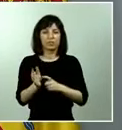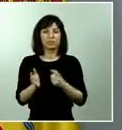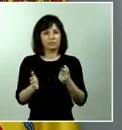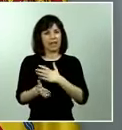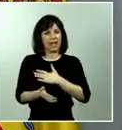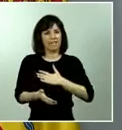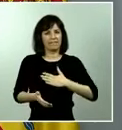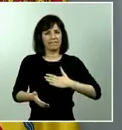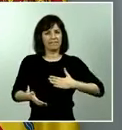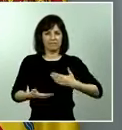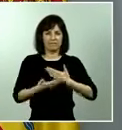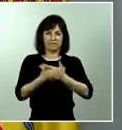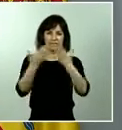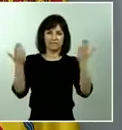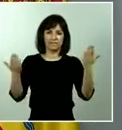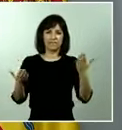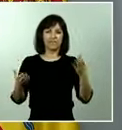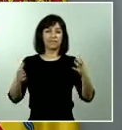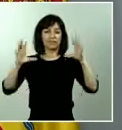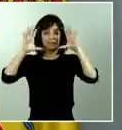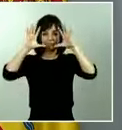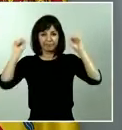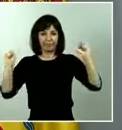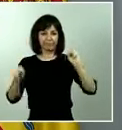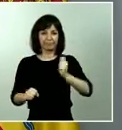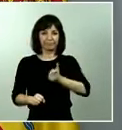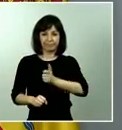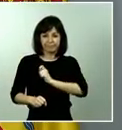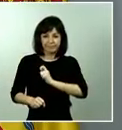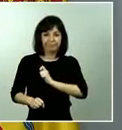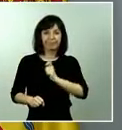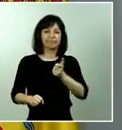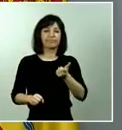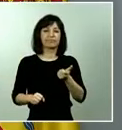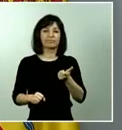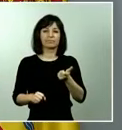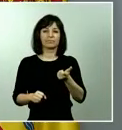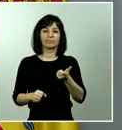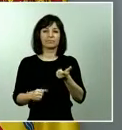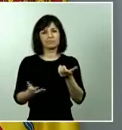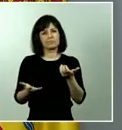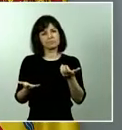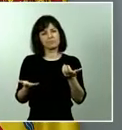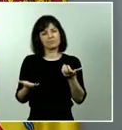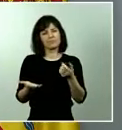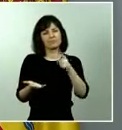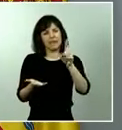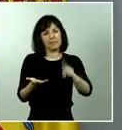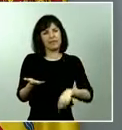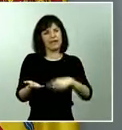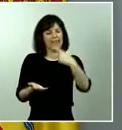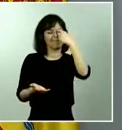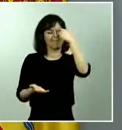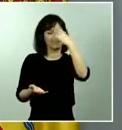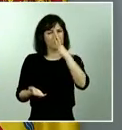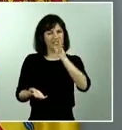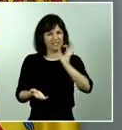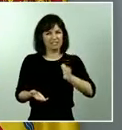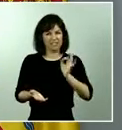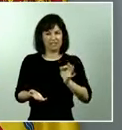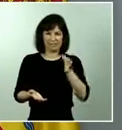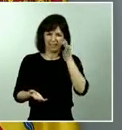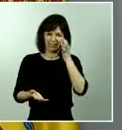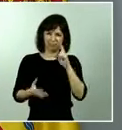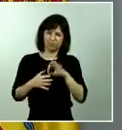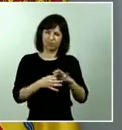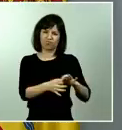nuestras fuerzas y cuerpos, policía, guardia civil y dejarme que también recuerde por qué es así, porque somos todos aún las policías